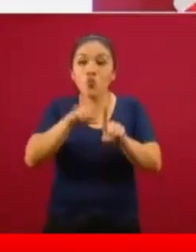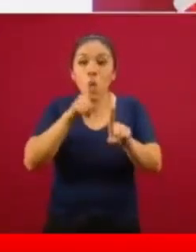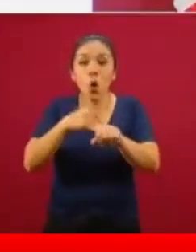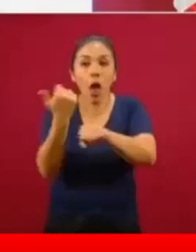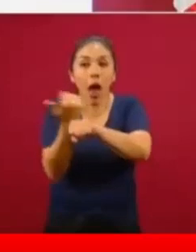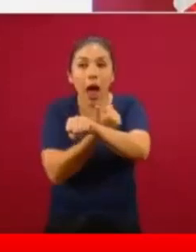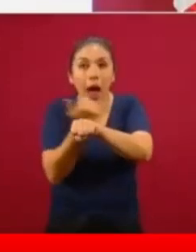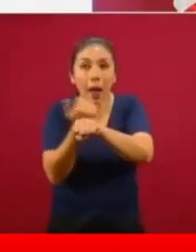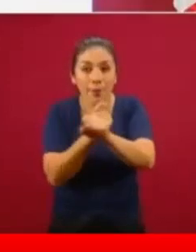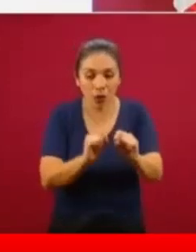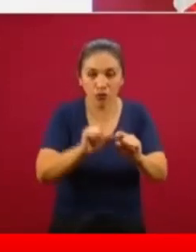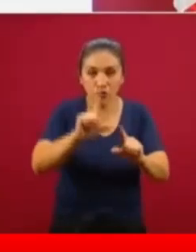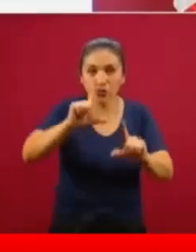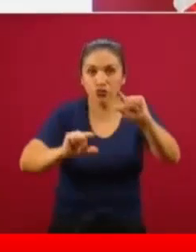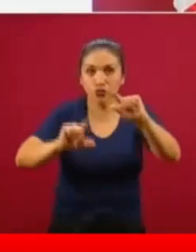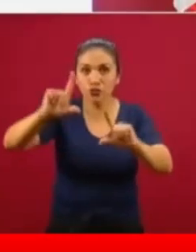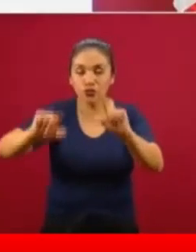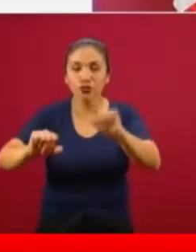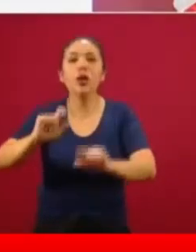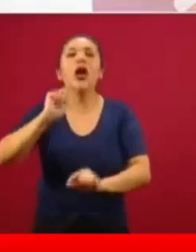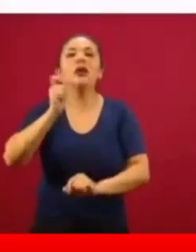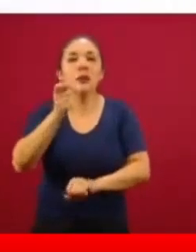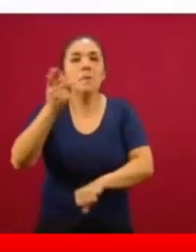es lo que ha estado pasando.